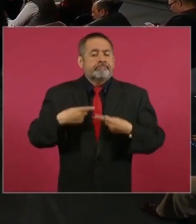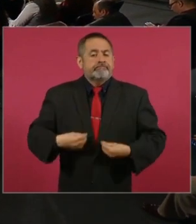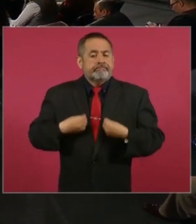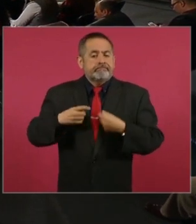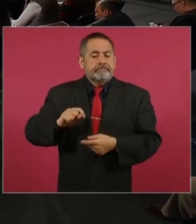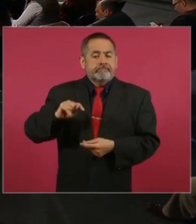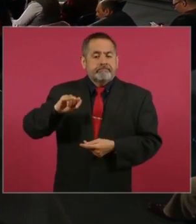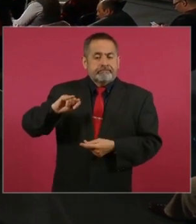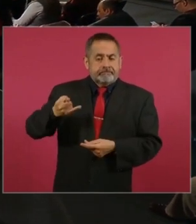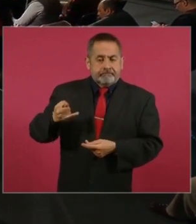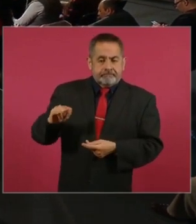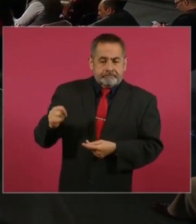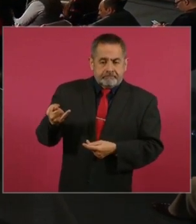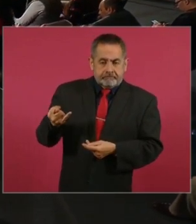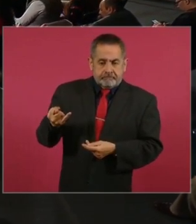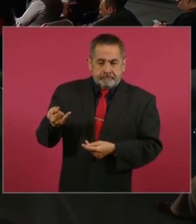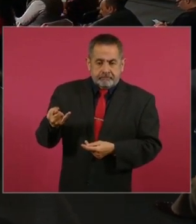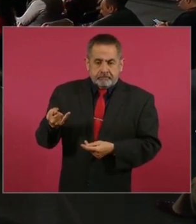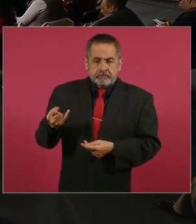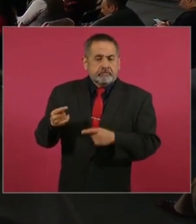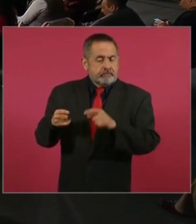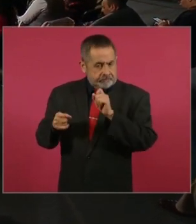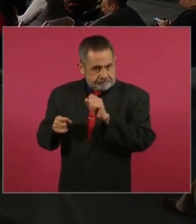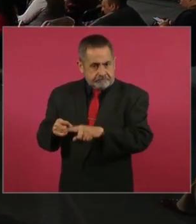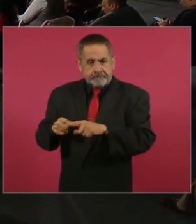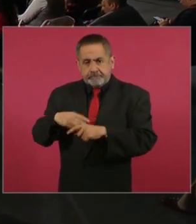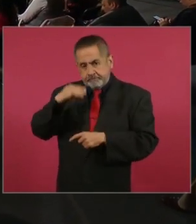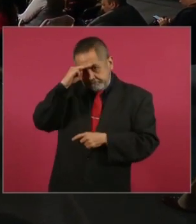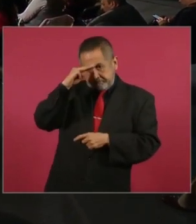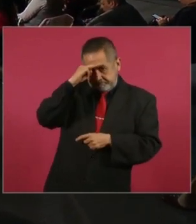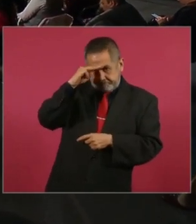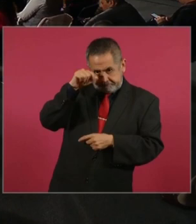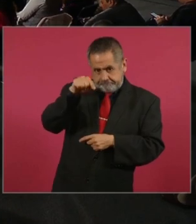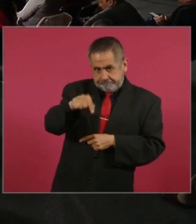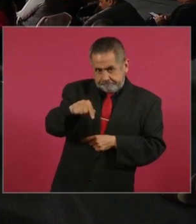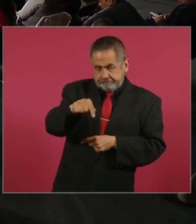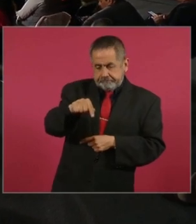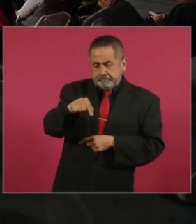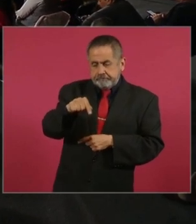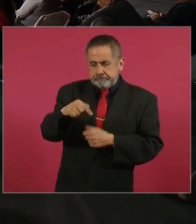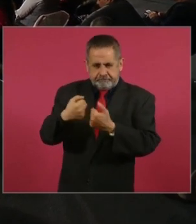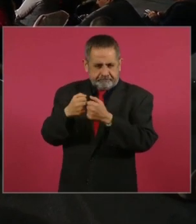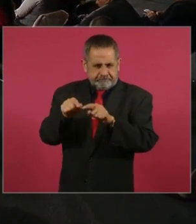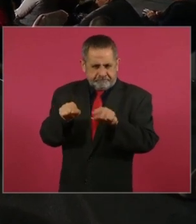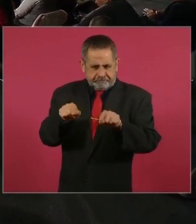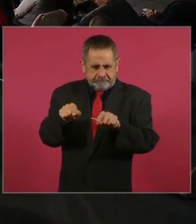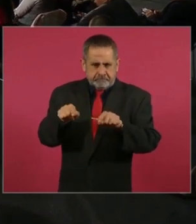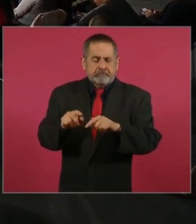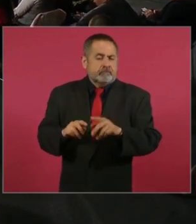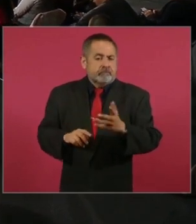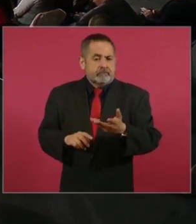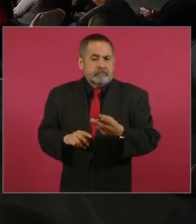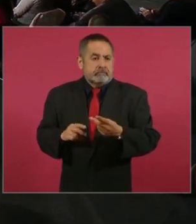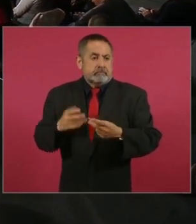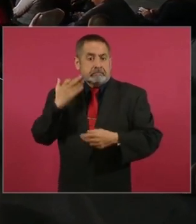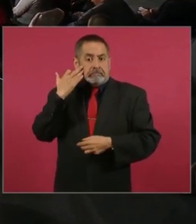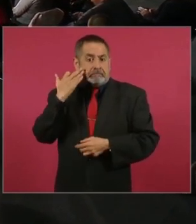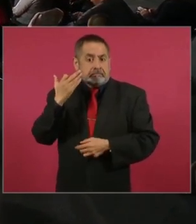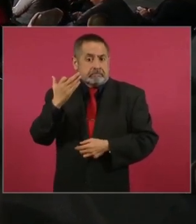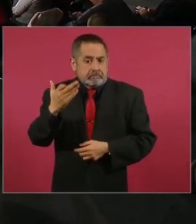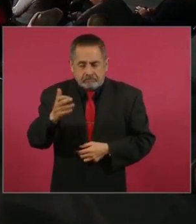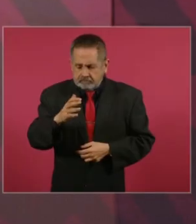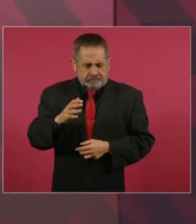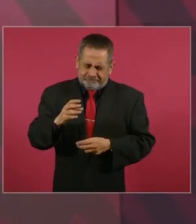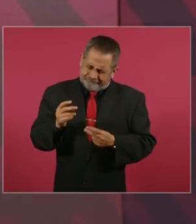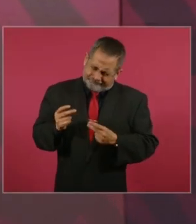y también de Mexicali de que no se tarden tanto en el